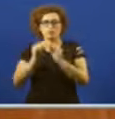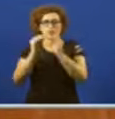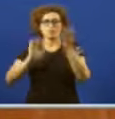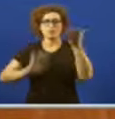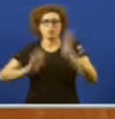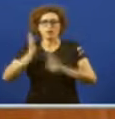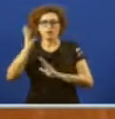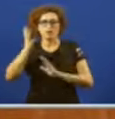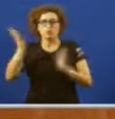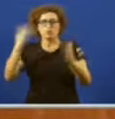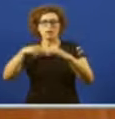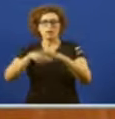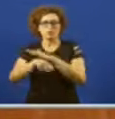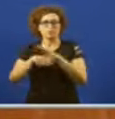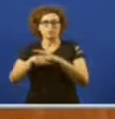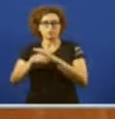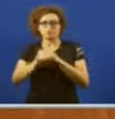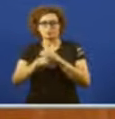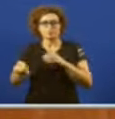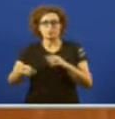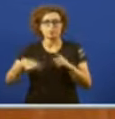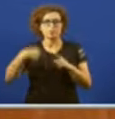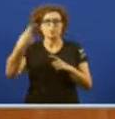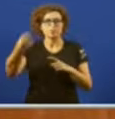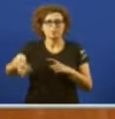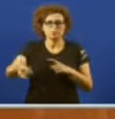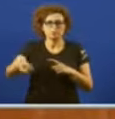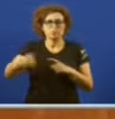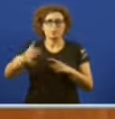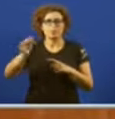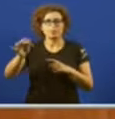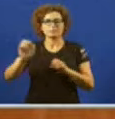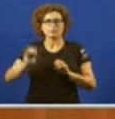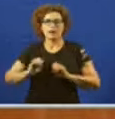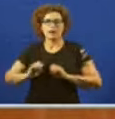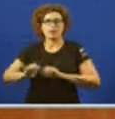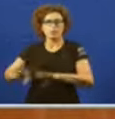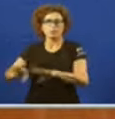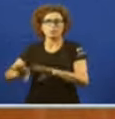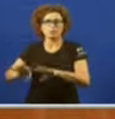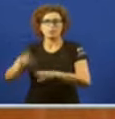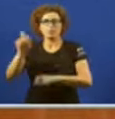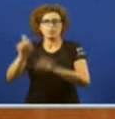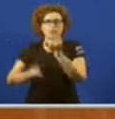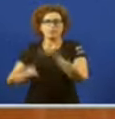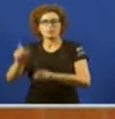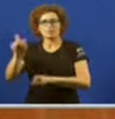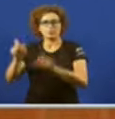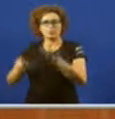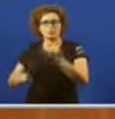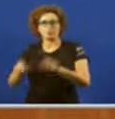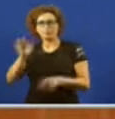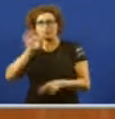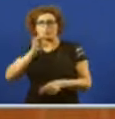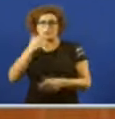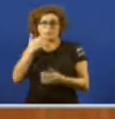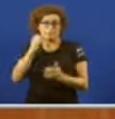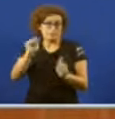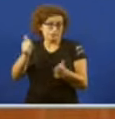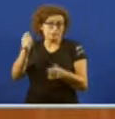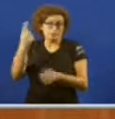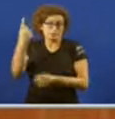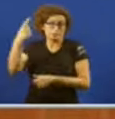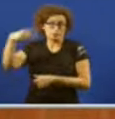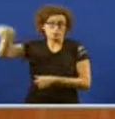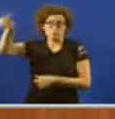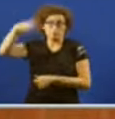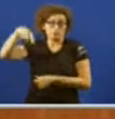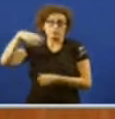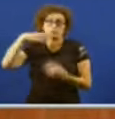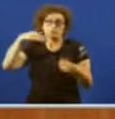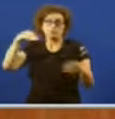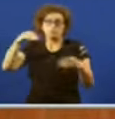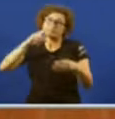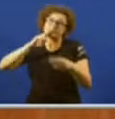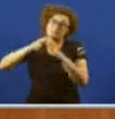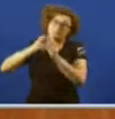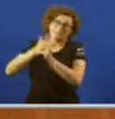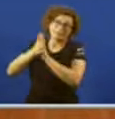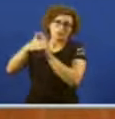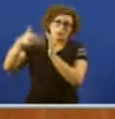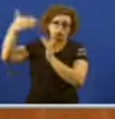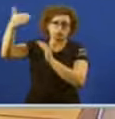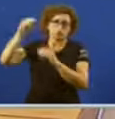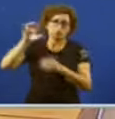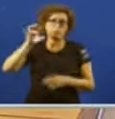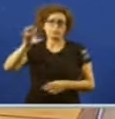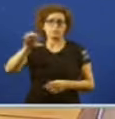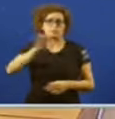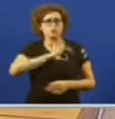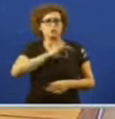a catástrofe nas semanas posteriores E do súo abandono do conxunto da poboación de Galicia Empezando por vos, por todas e todos vos que sodes o futuro deste país